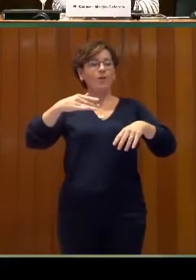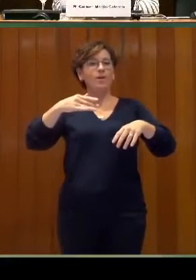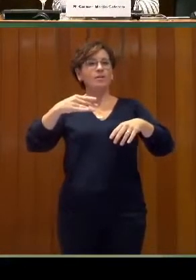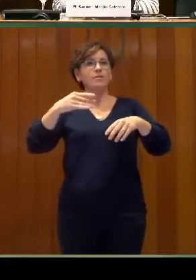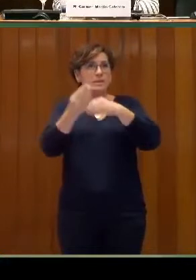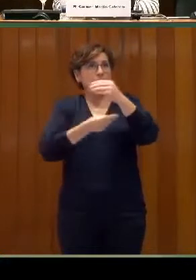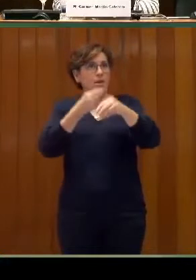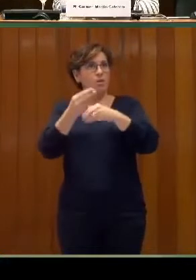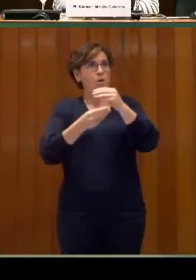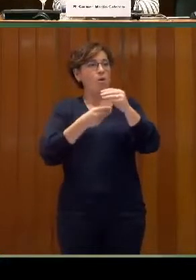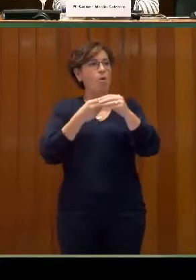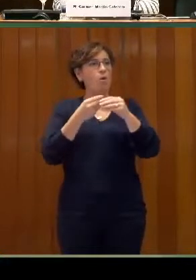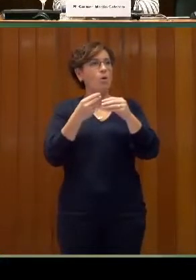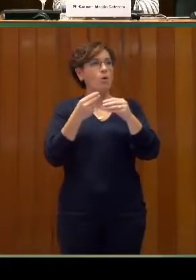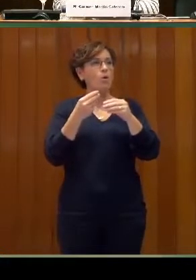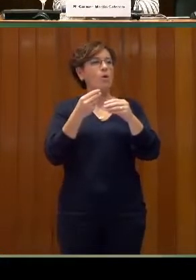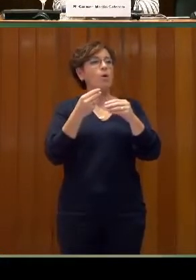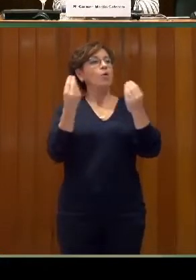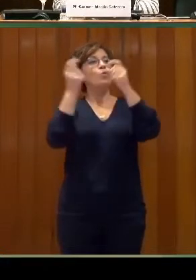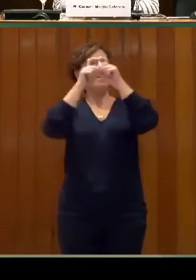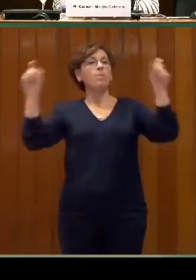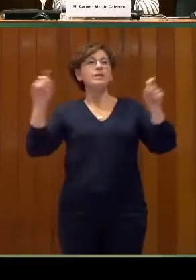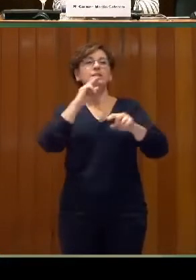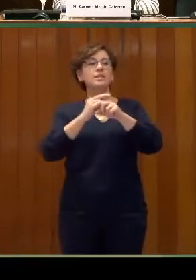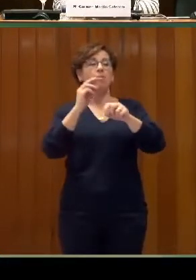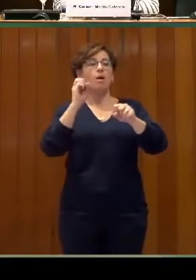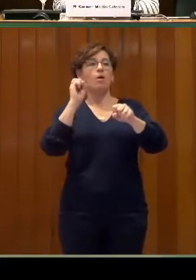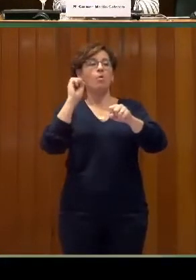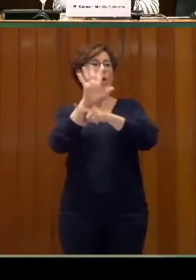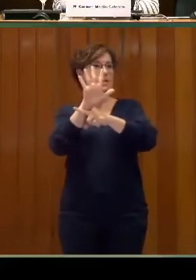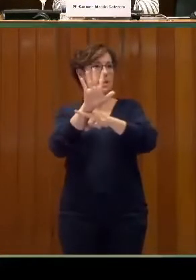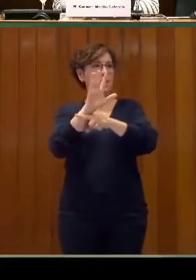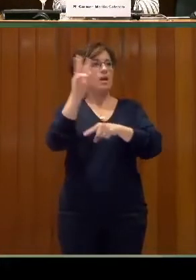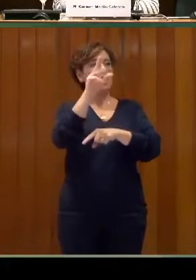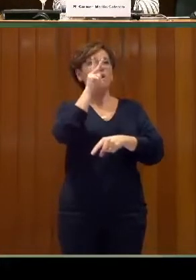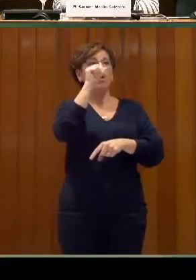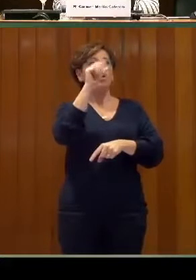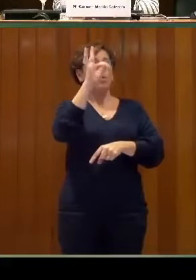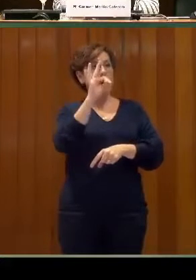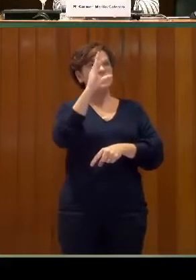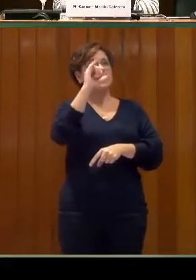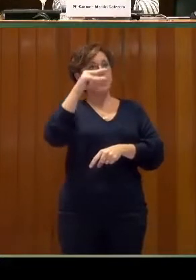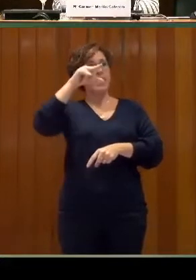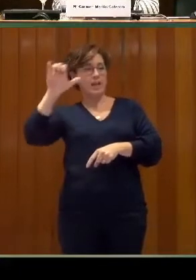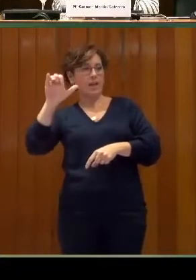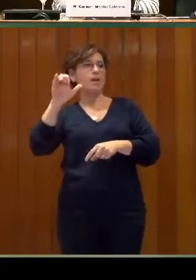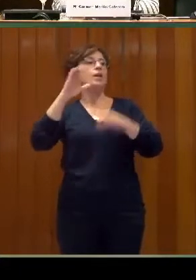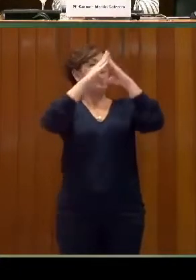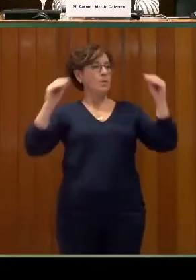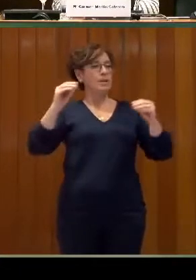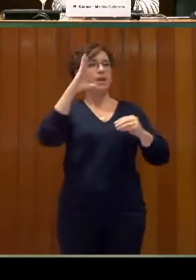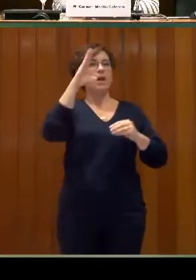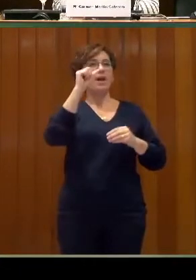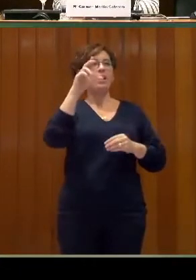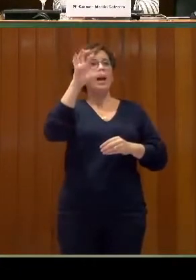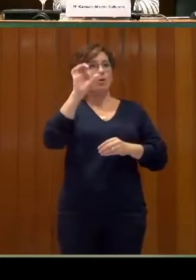con una startup que se llama Agostine, y con la Universidad Carlos III, que nos ayudaron a preparar